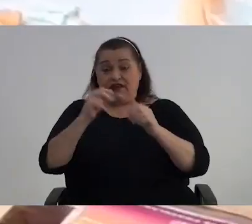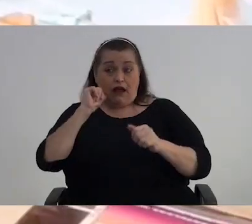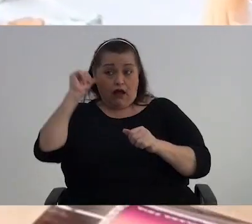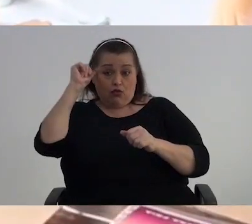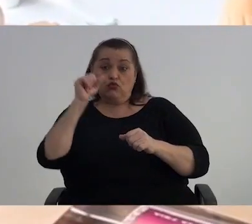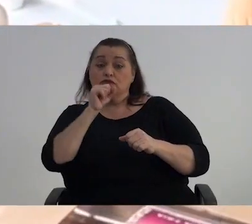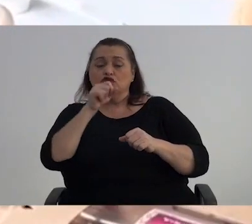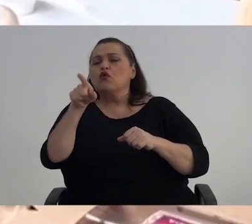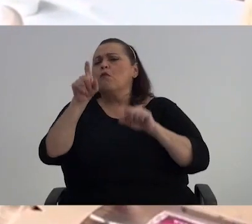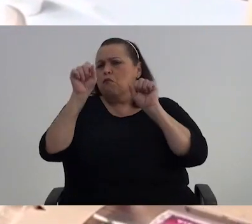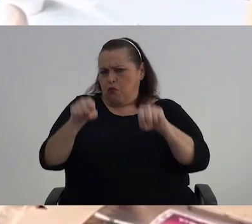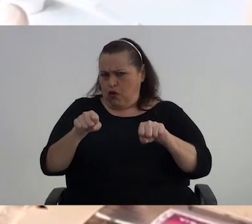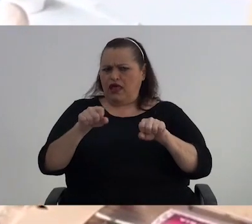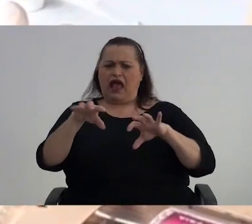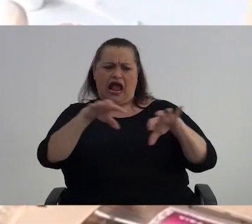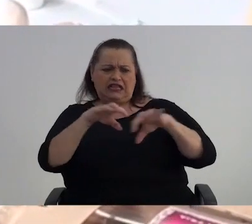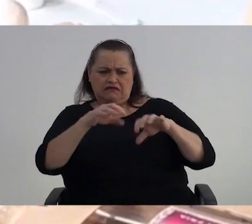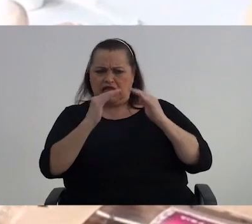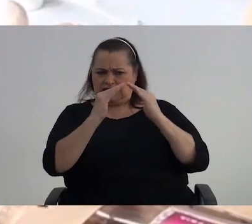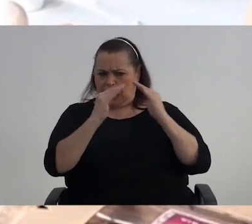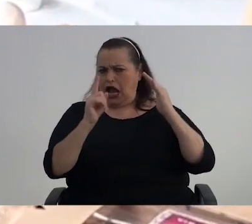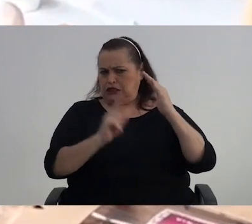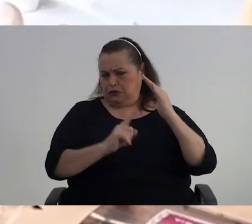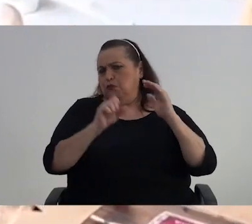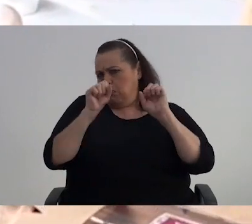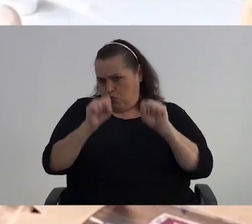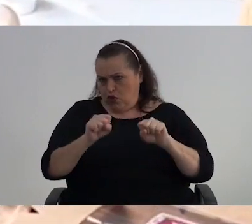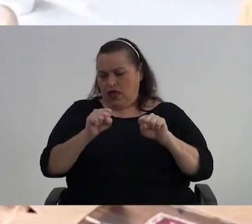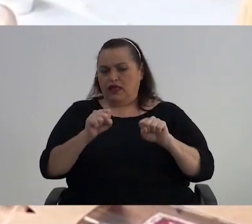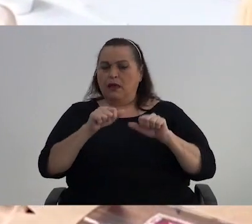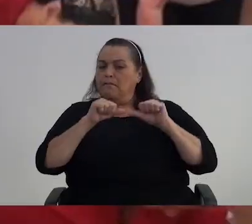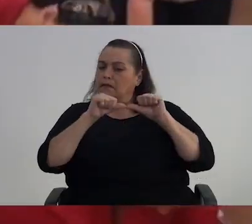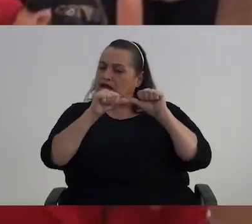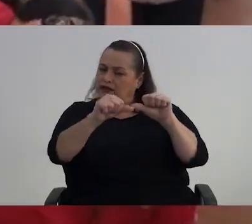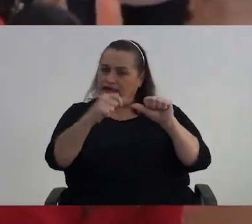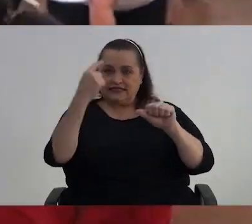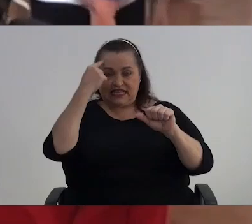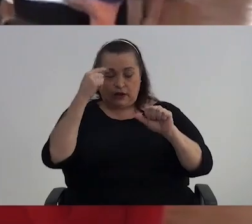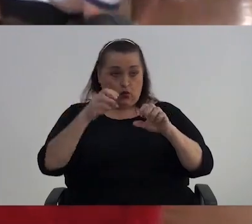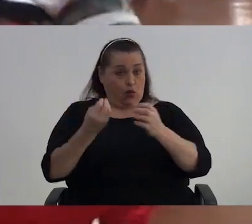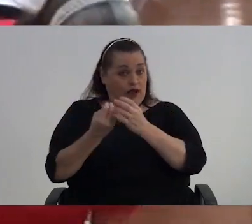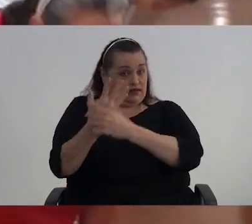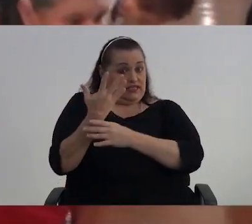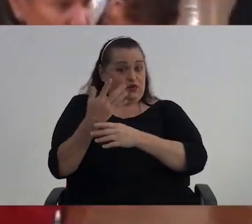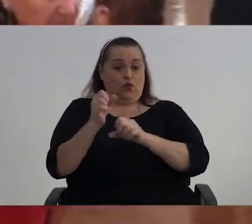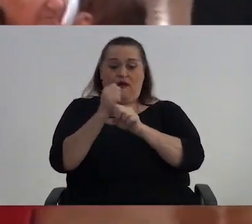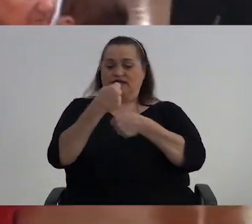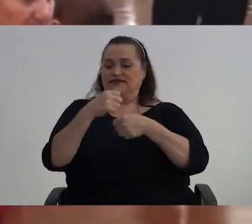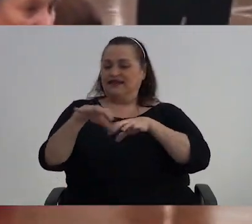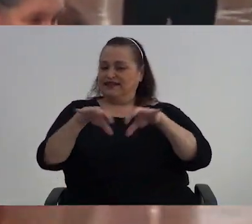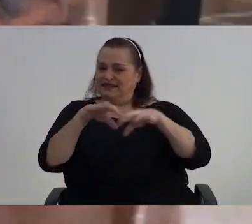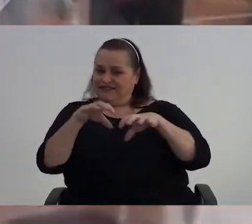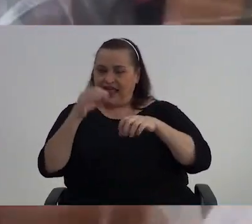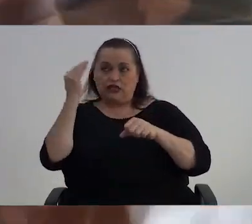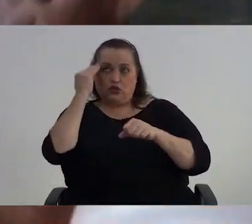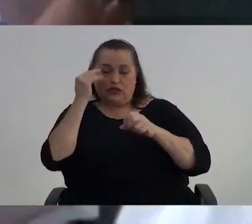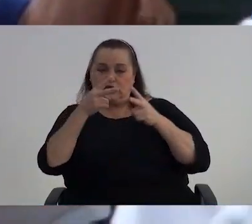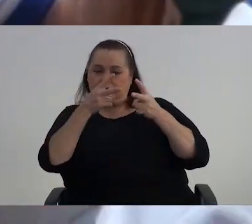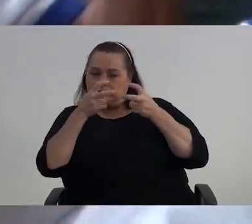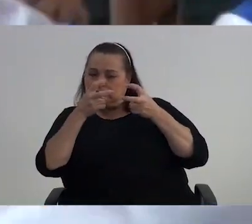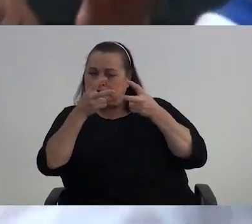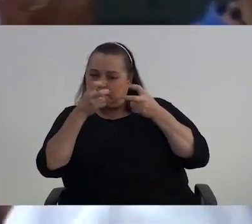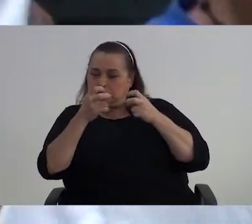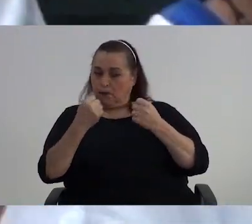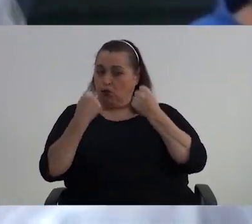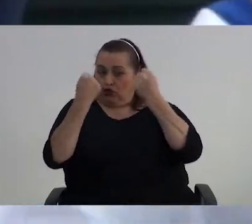mayor No pueda hacer Actividades Desde su casa Para mantener Su cerebro activo Y realizar Actividades cognitivas Que potencien Diferentes